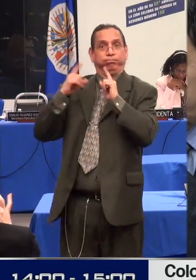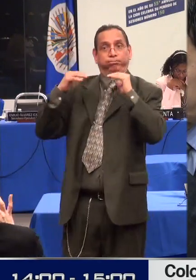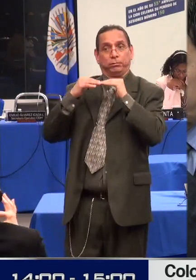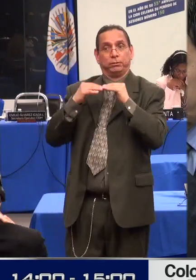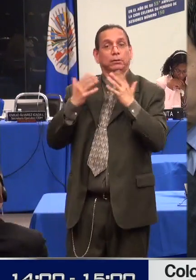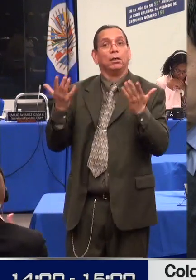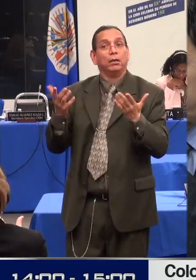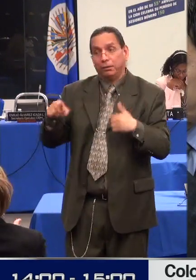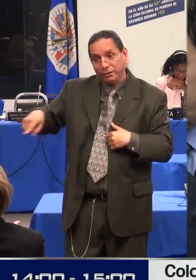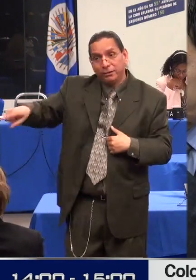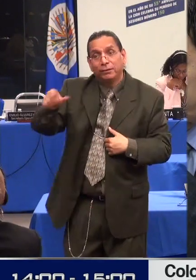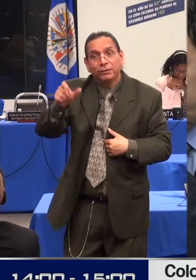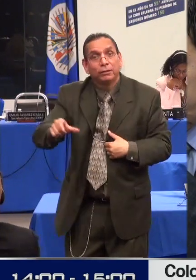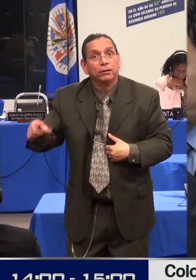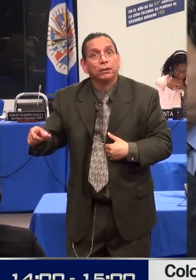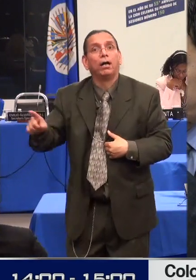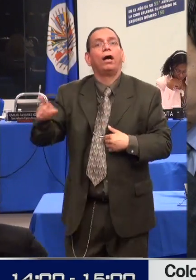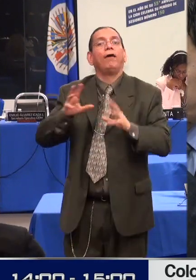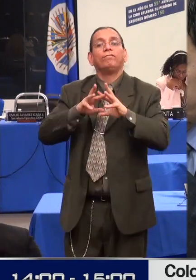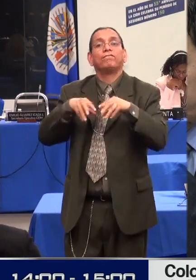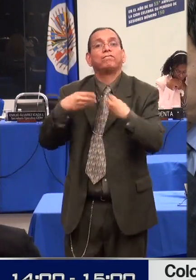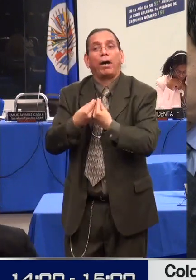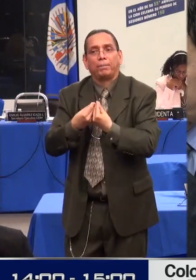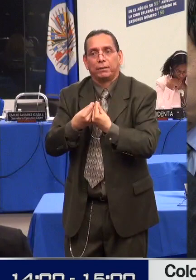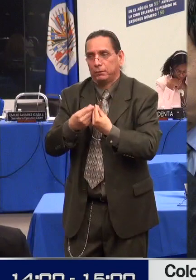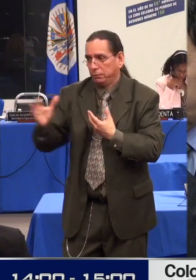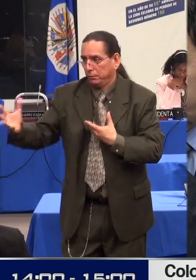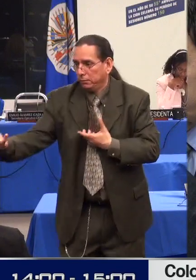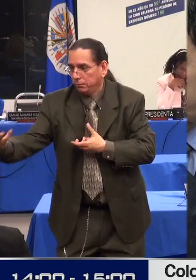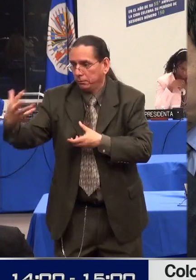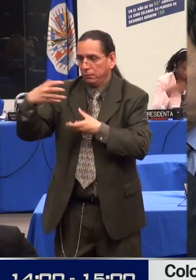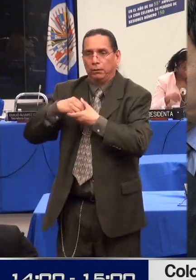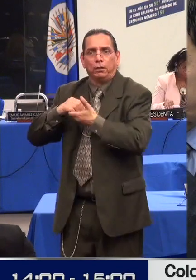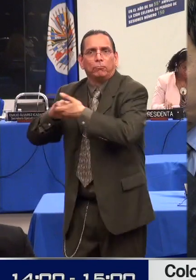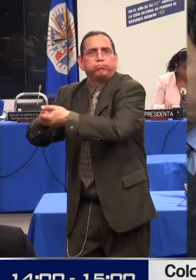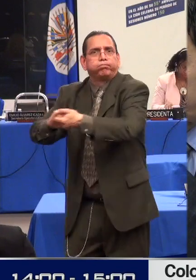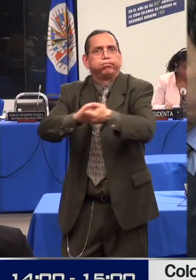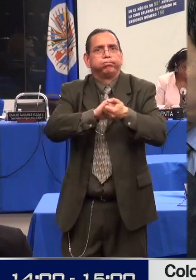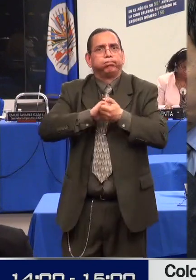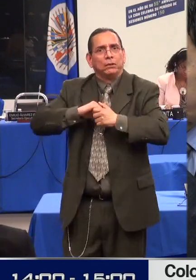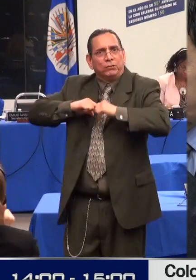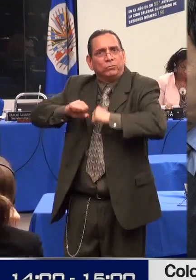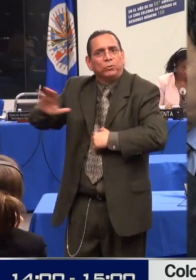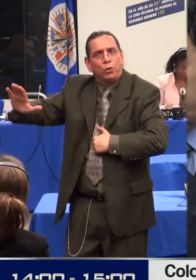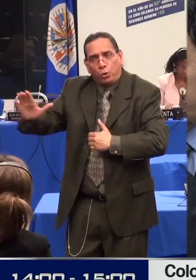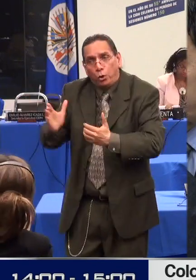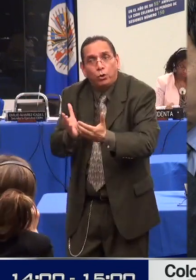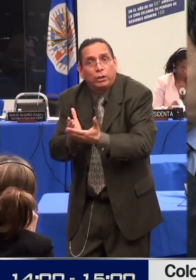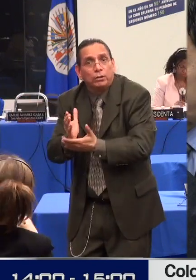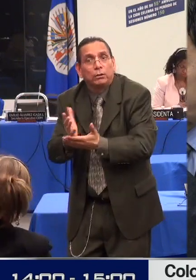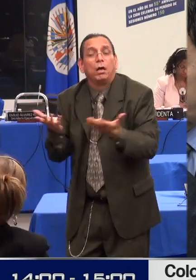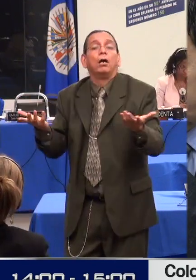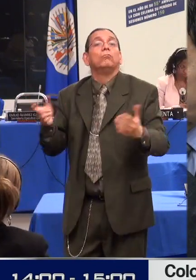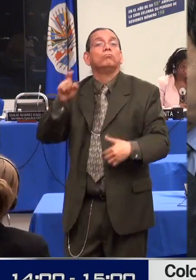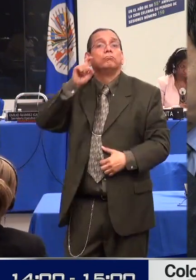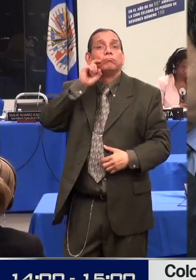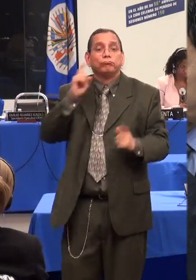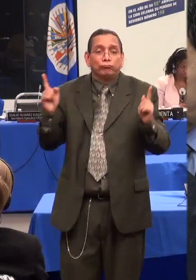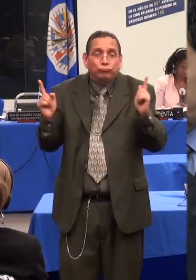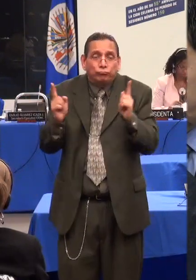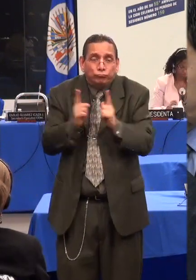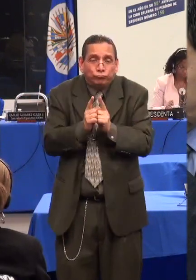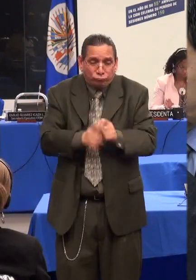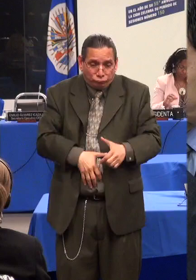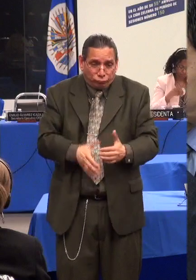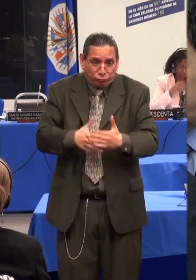frente a la promoción, protección y ejercicio de los derechos sexuales y reproductivos. Colombia también promulgó hace un año